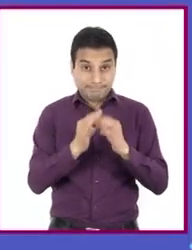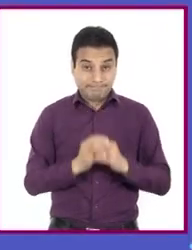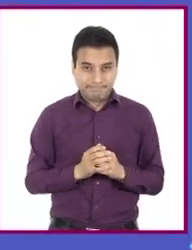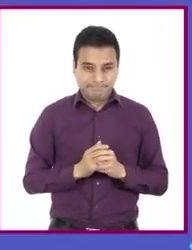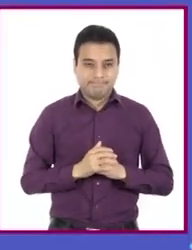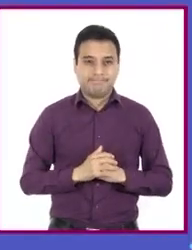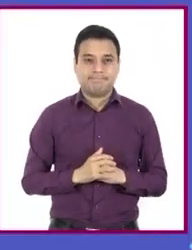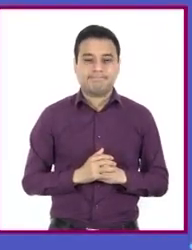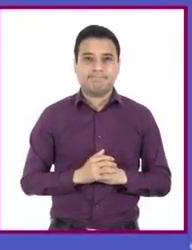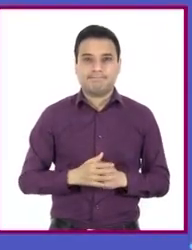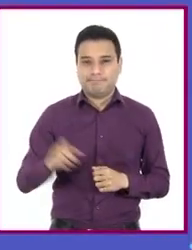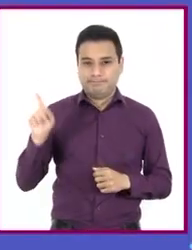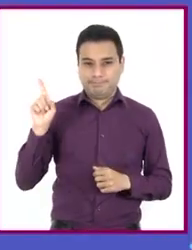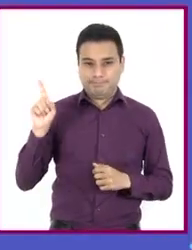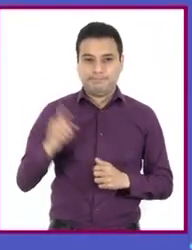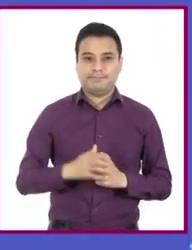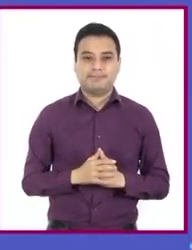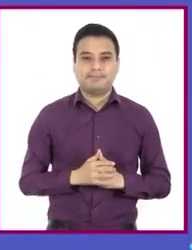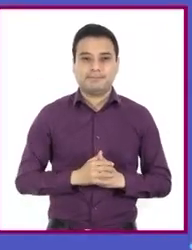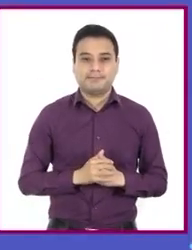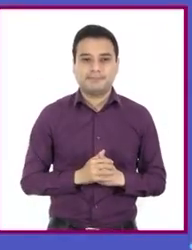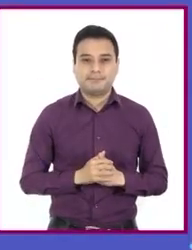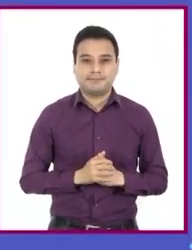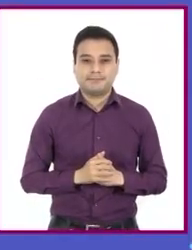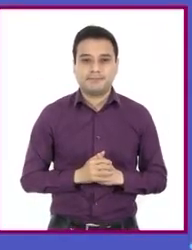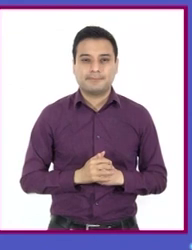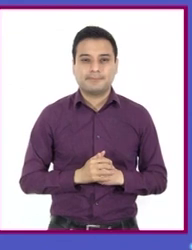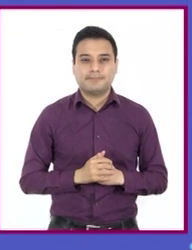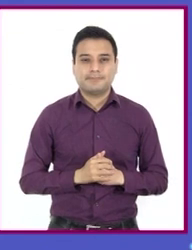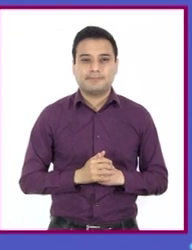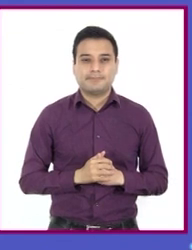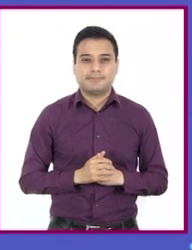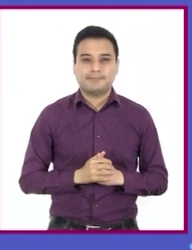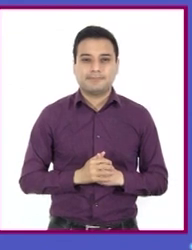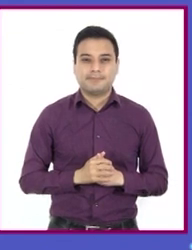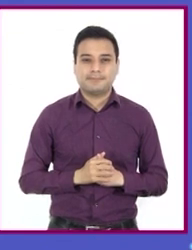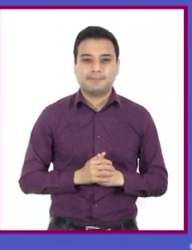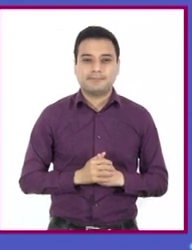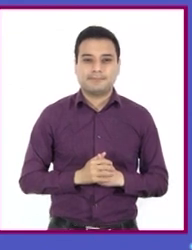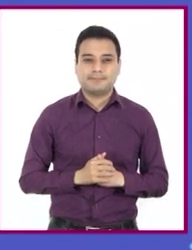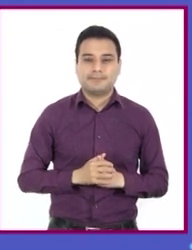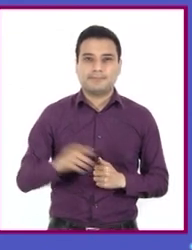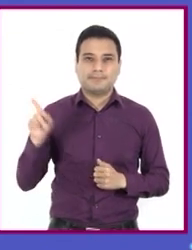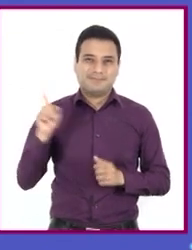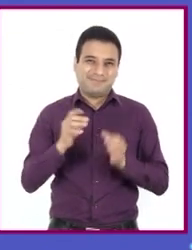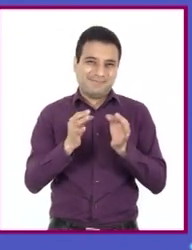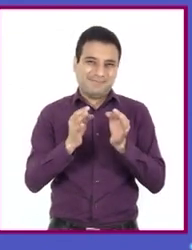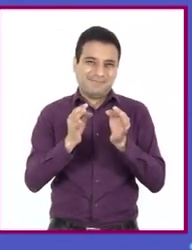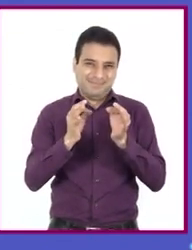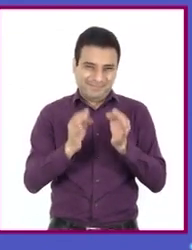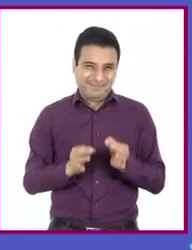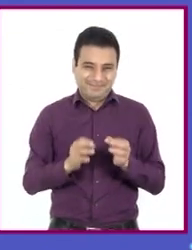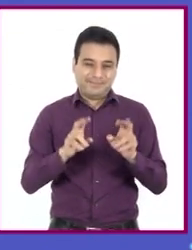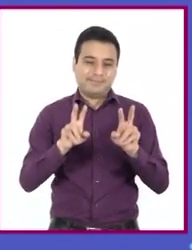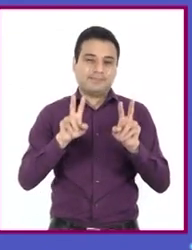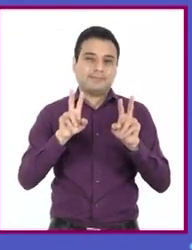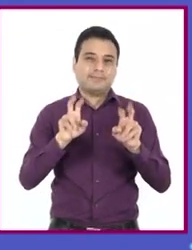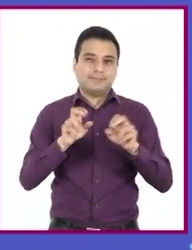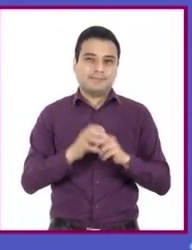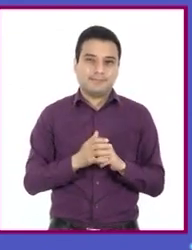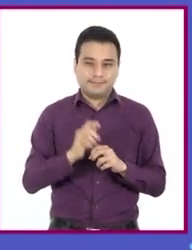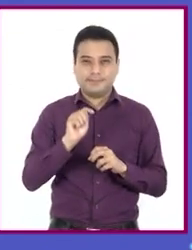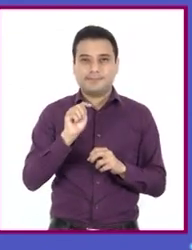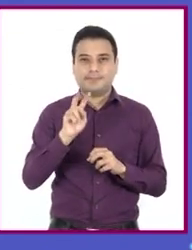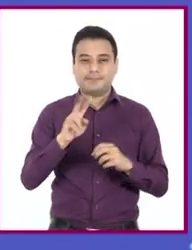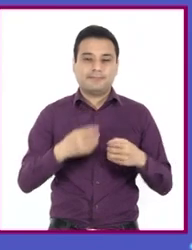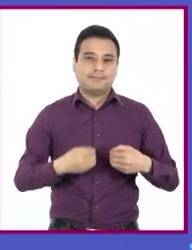Ramírez R. Productor. 17 de marzo del 2015. Obesidad. Avance. Vivir sano. Programa 5.